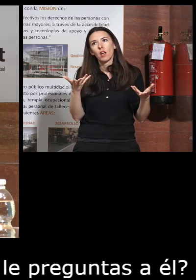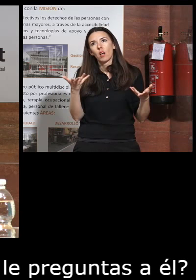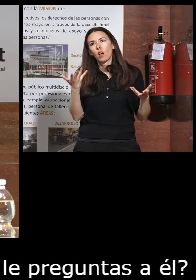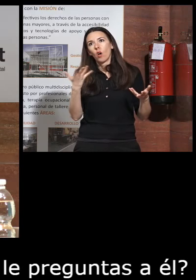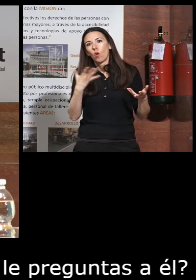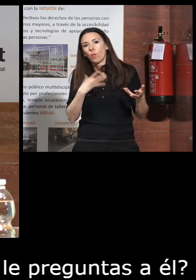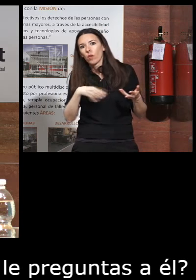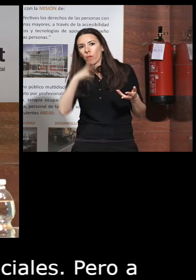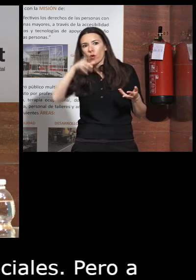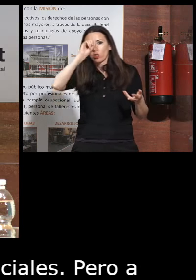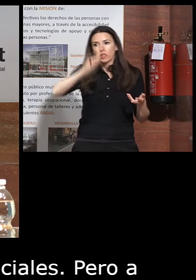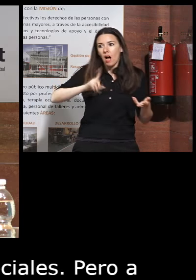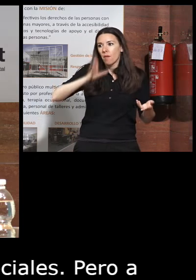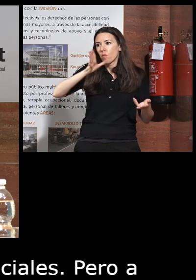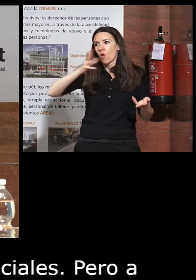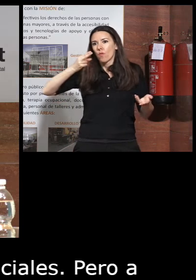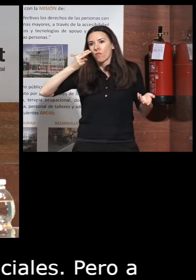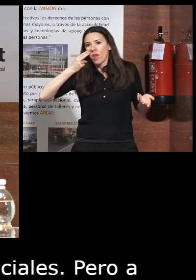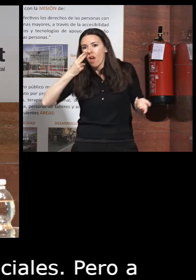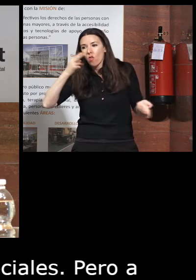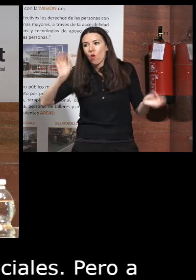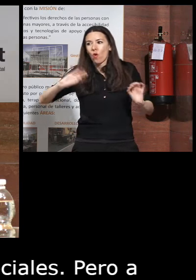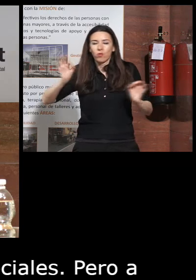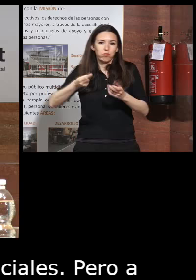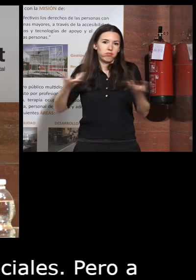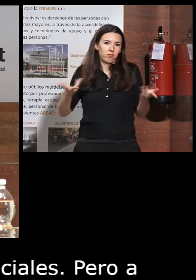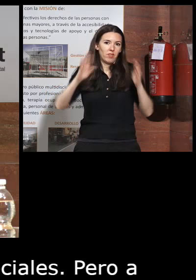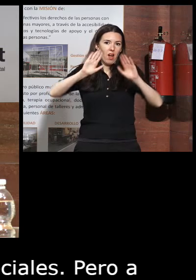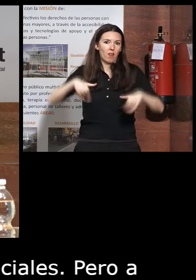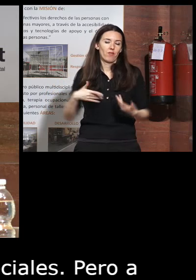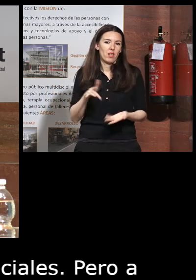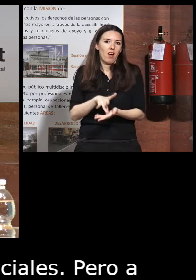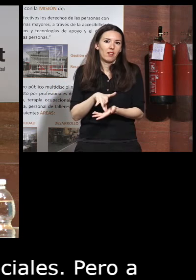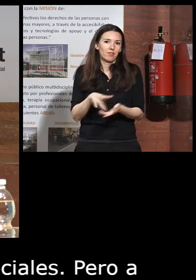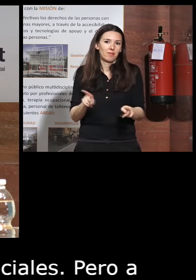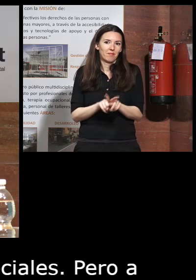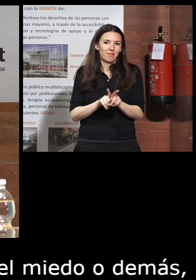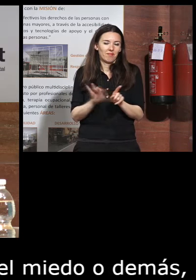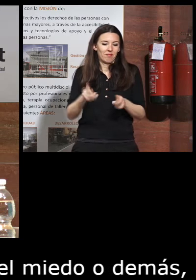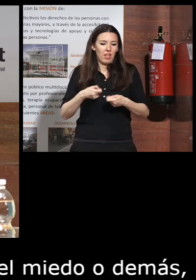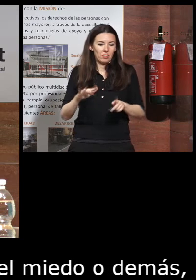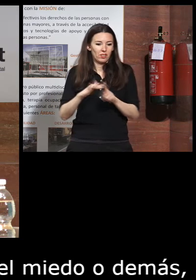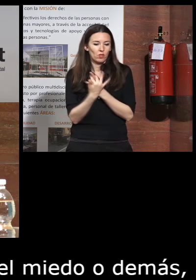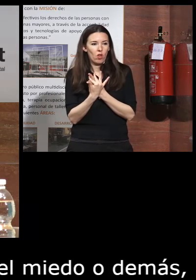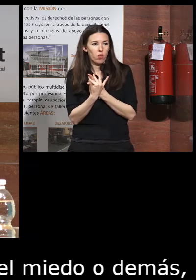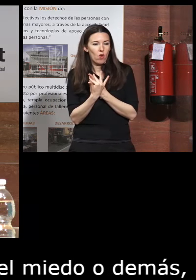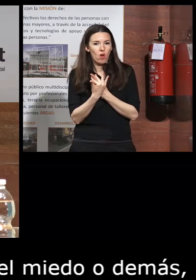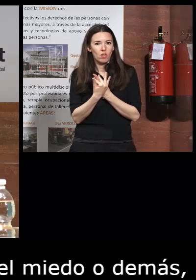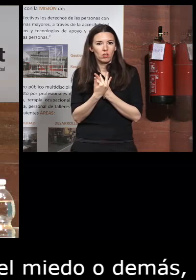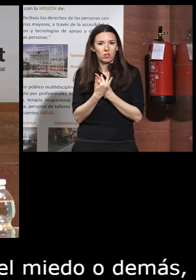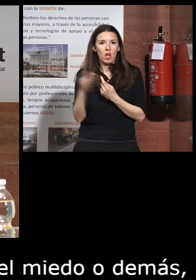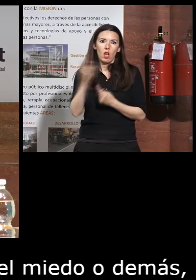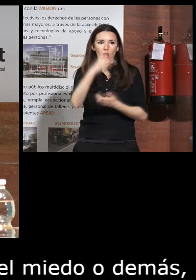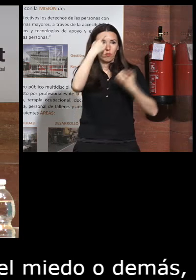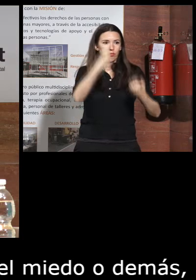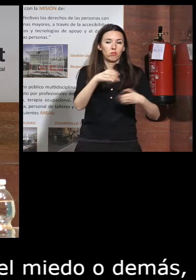ignorancia el miedo ¿verdad? o demás nos lleva a esas situaciones de preguntar al experto